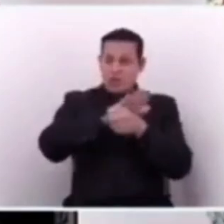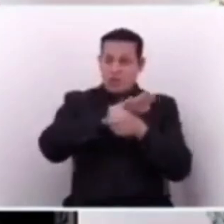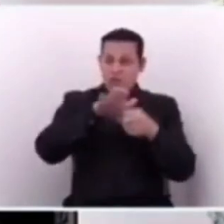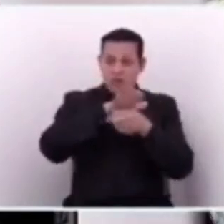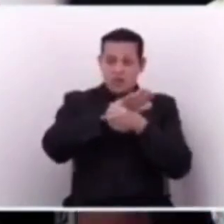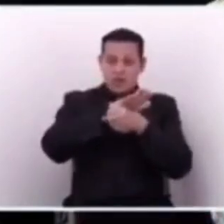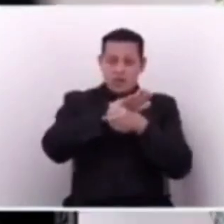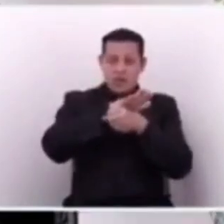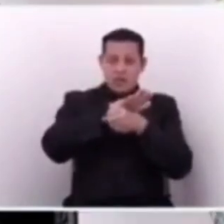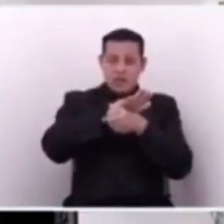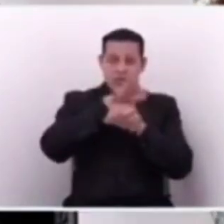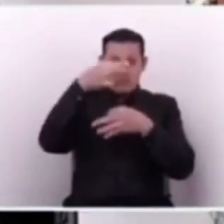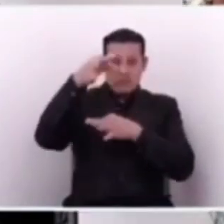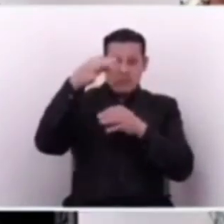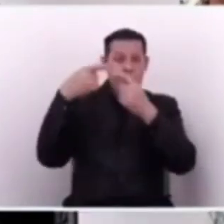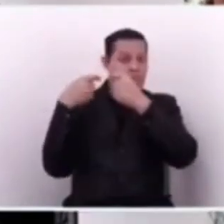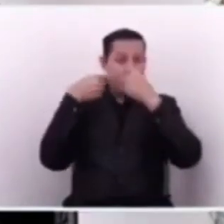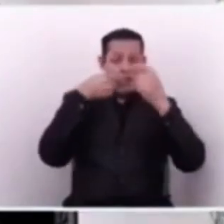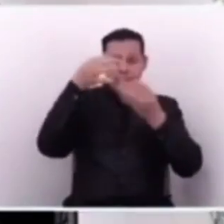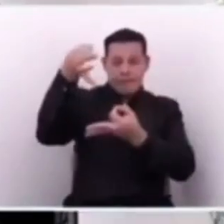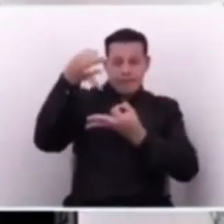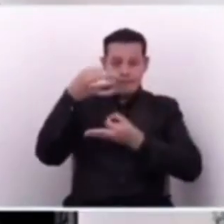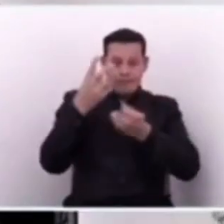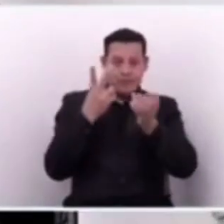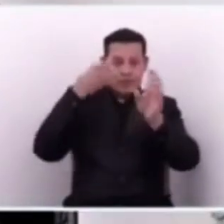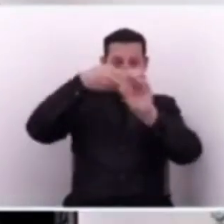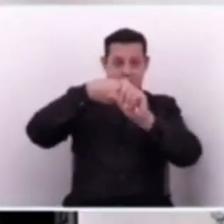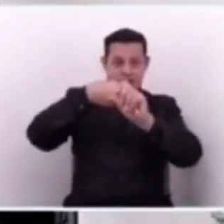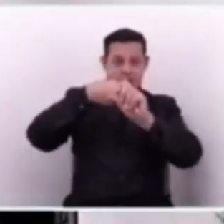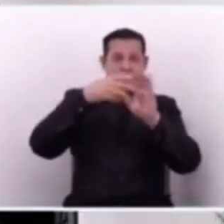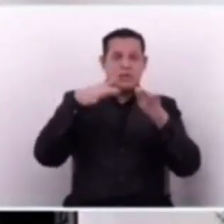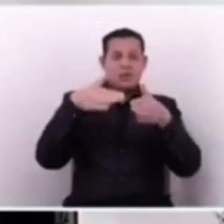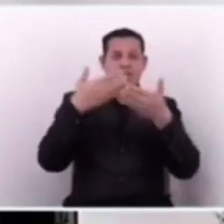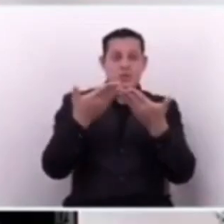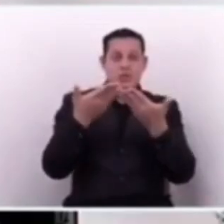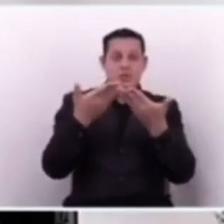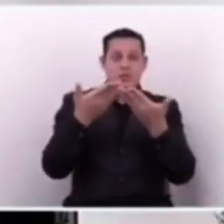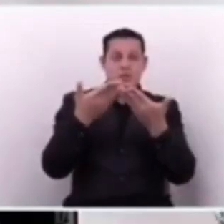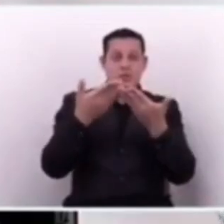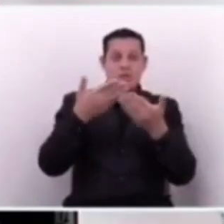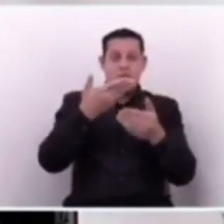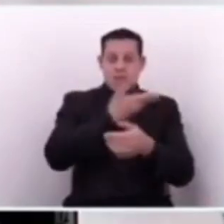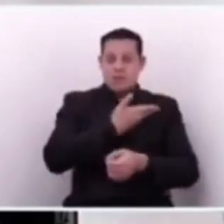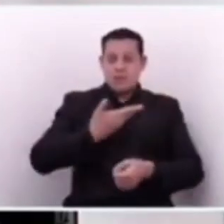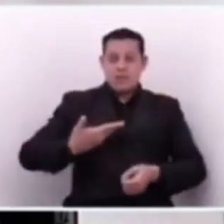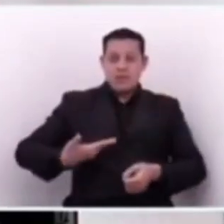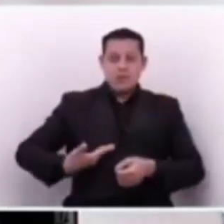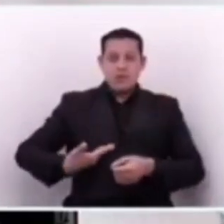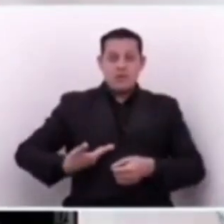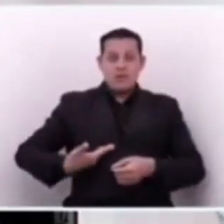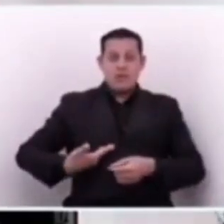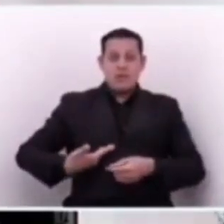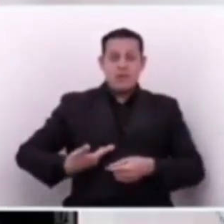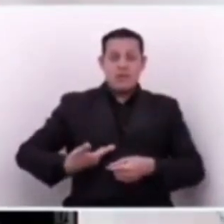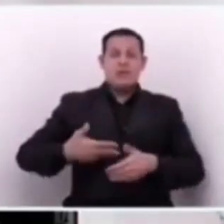completo de la pieza de correspondencia que entró de parte del Ejecutivo